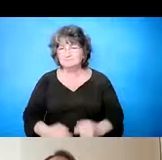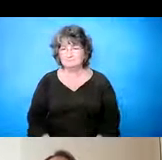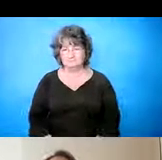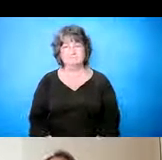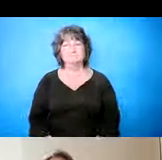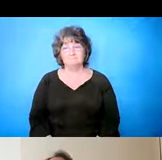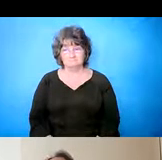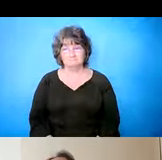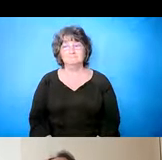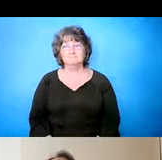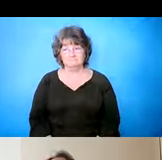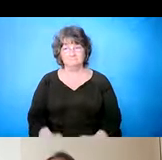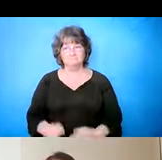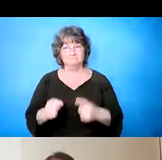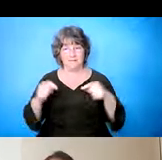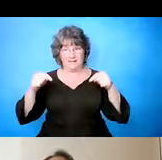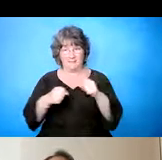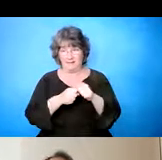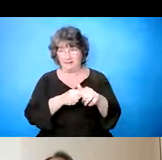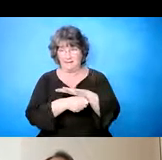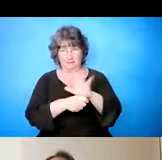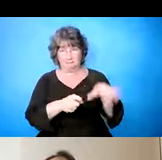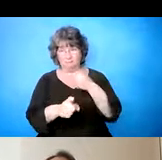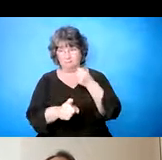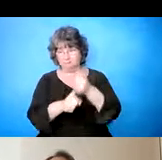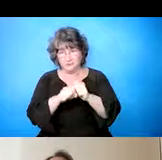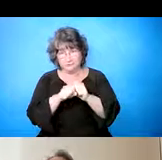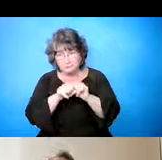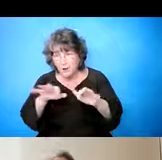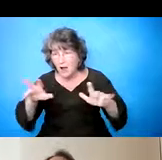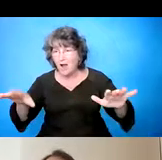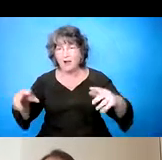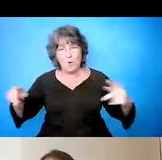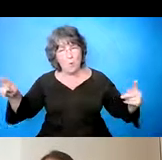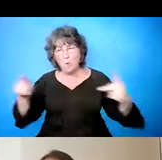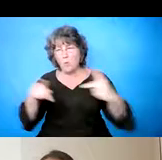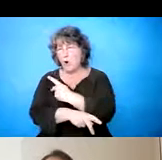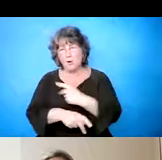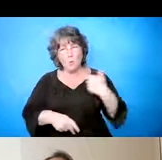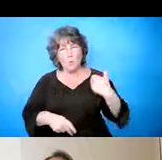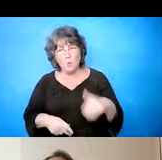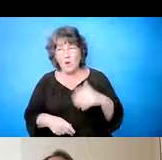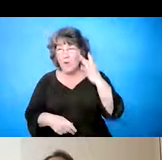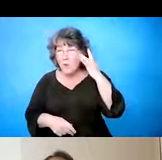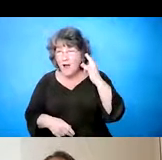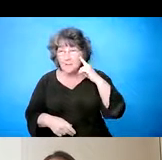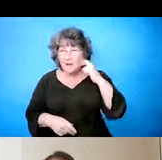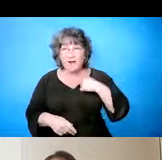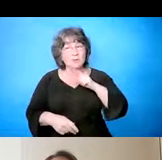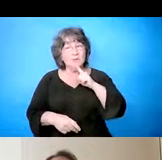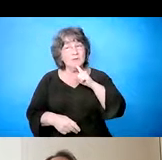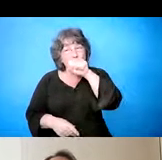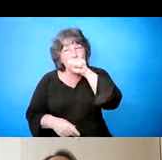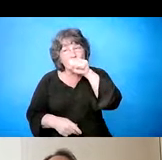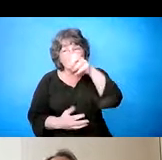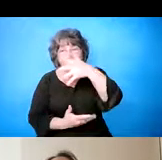por mucho tiempo en mi, en mi vida, pero eh, ha sido mucho peor después de la pandemia porque yo quiero, a mí me gusta estar alrededor